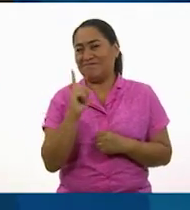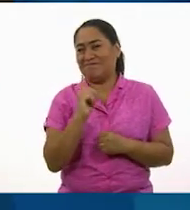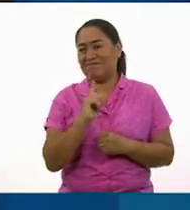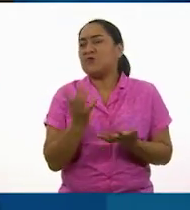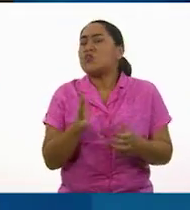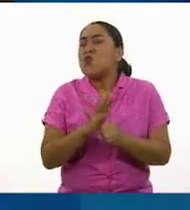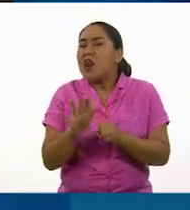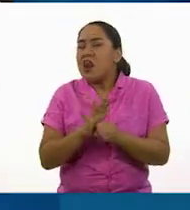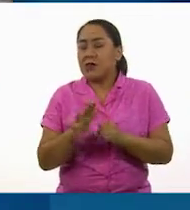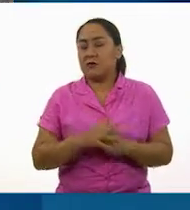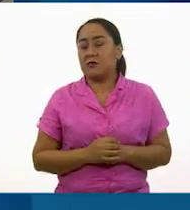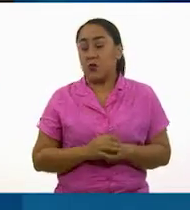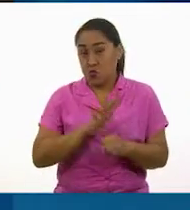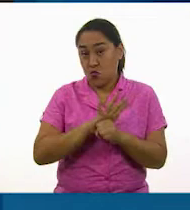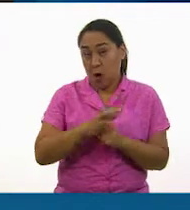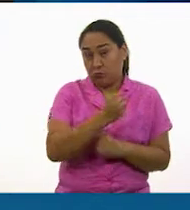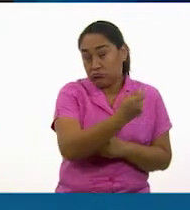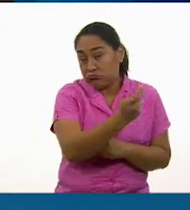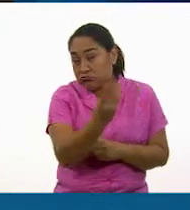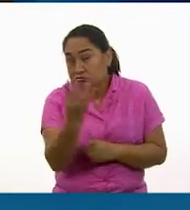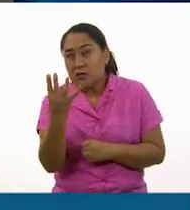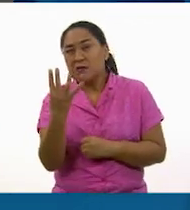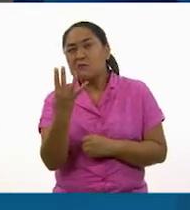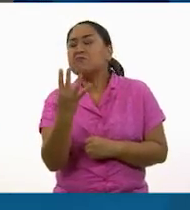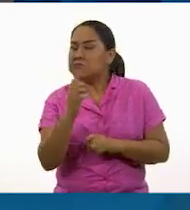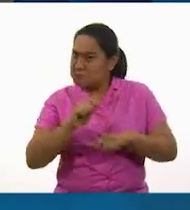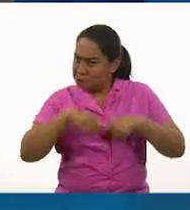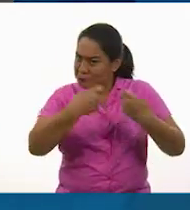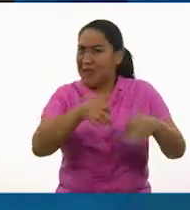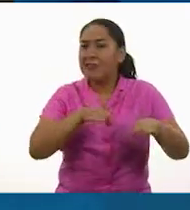¿A quién de estas personas le ofrecerías trabajo?